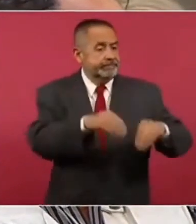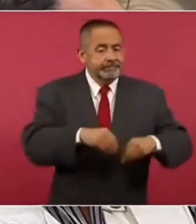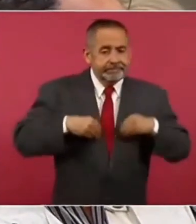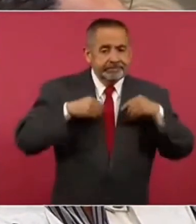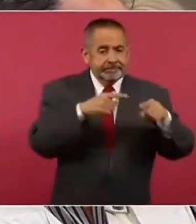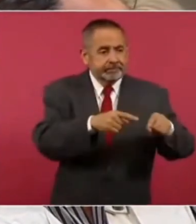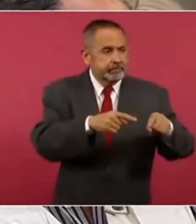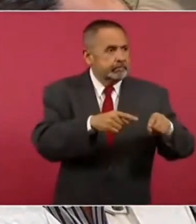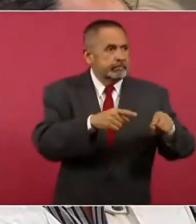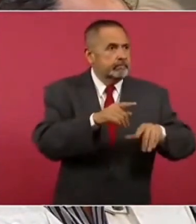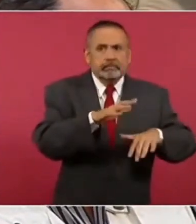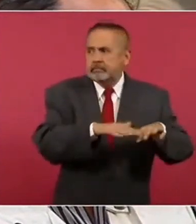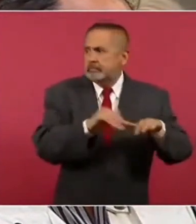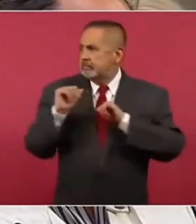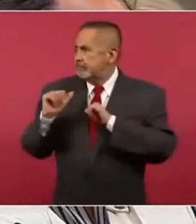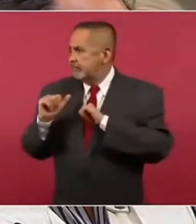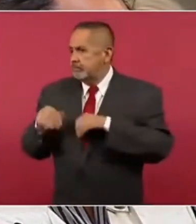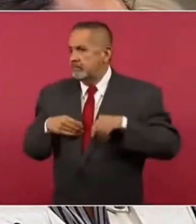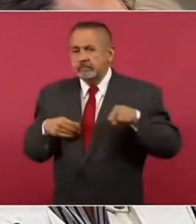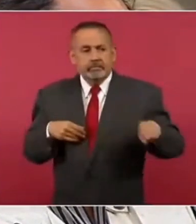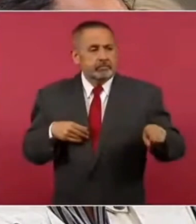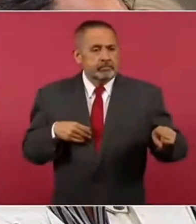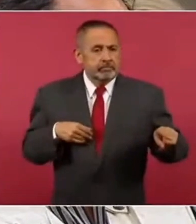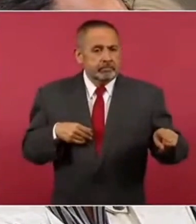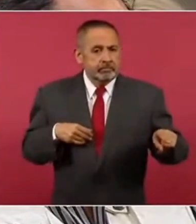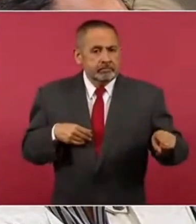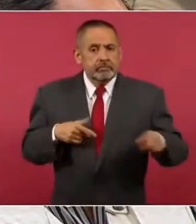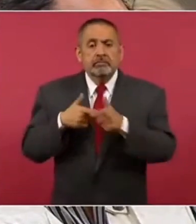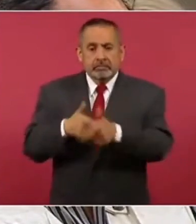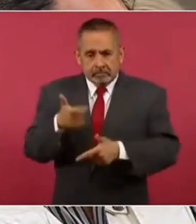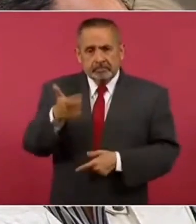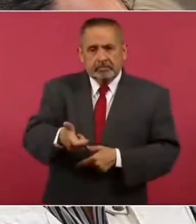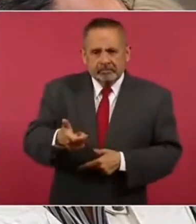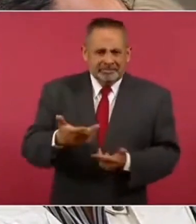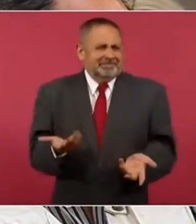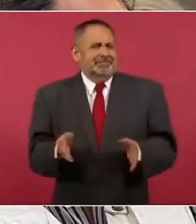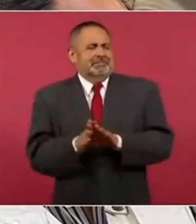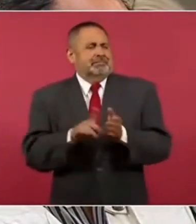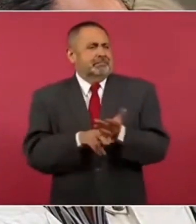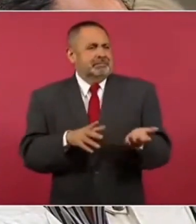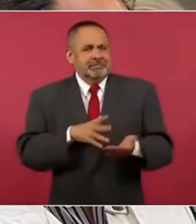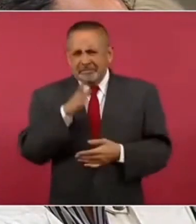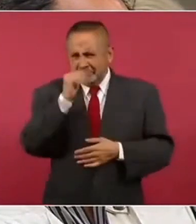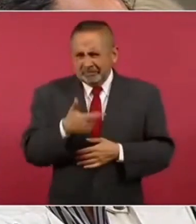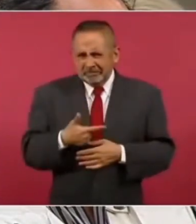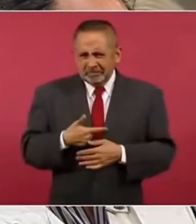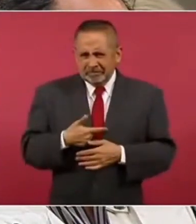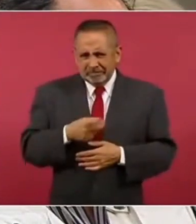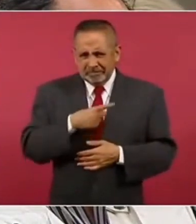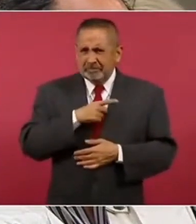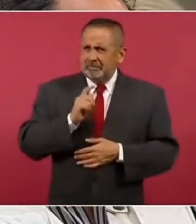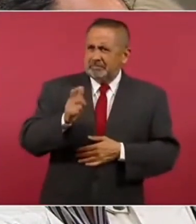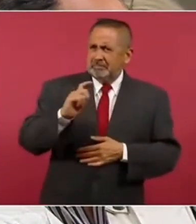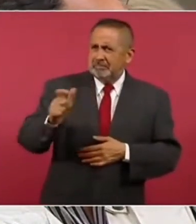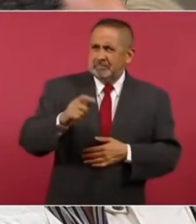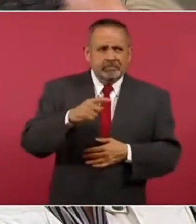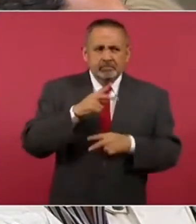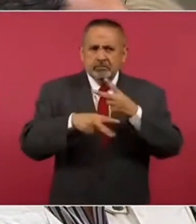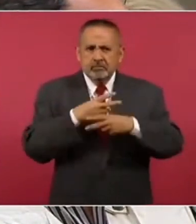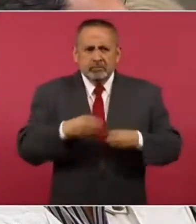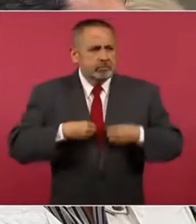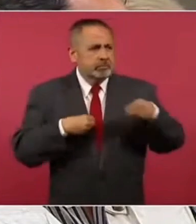lo evacúen, ya no puedes vivir aquí, pero tienes que seguir pagando tu crédito hipotecario?